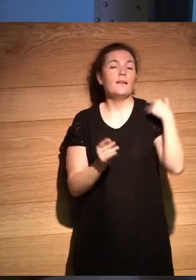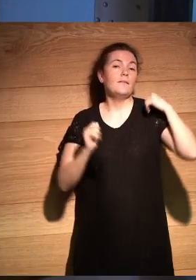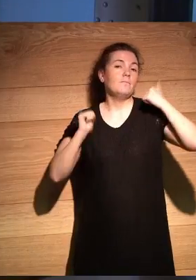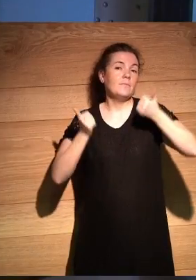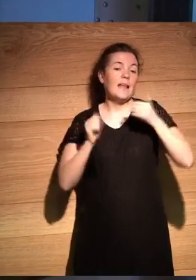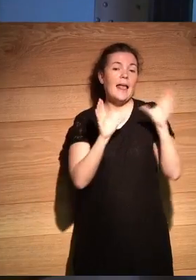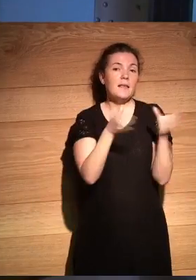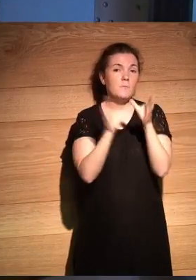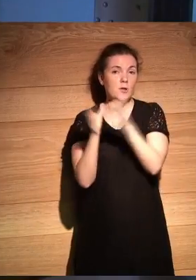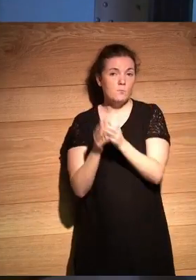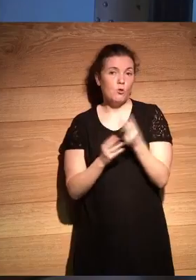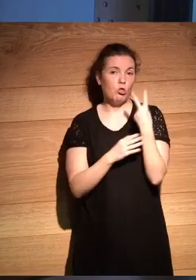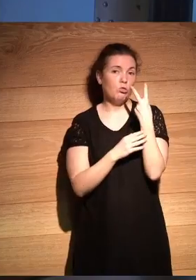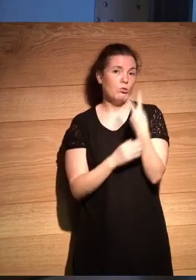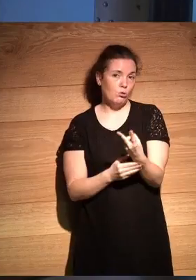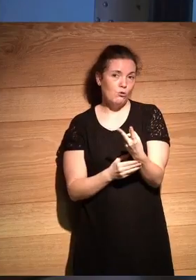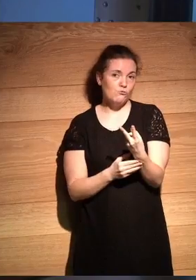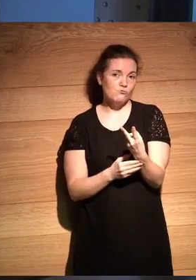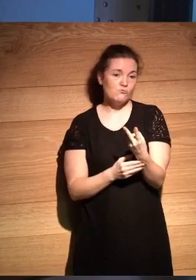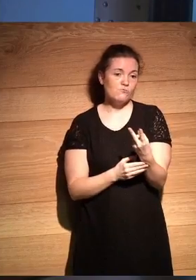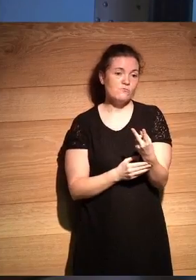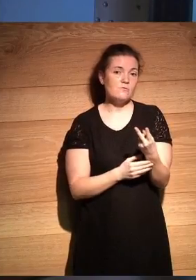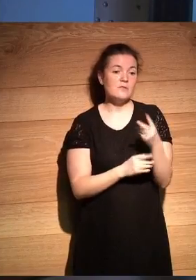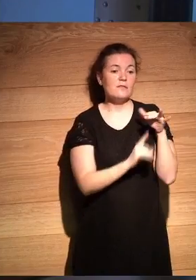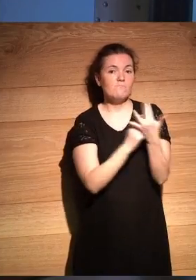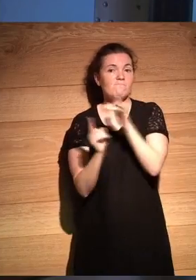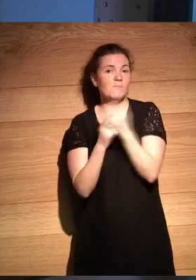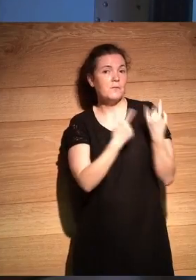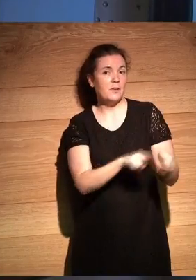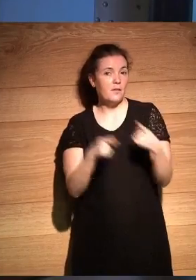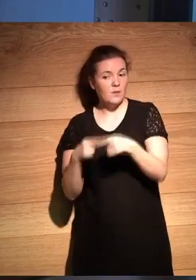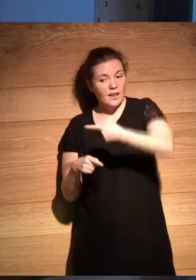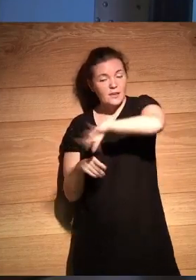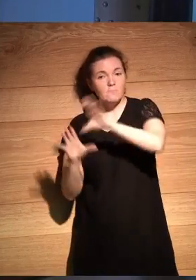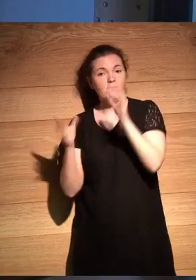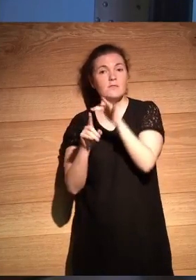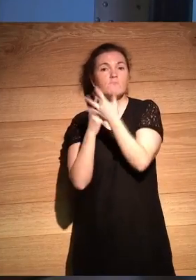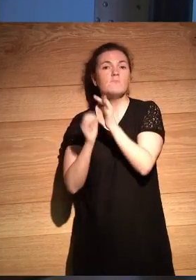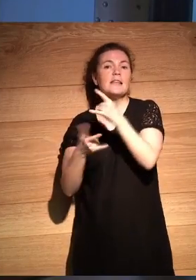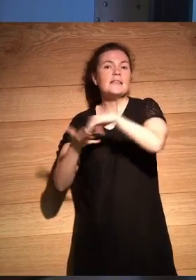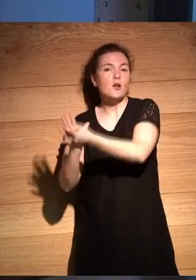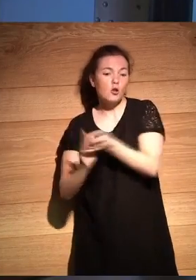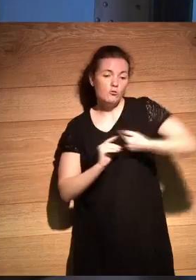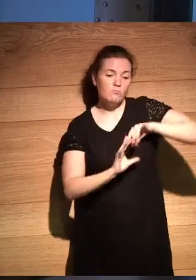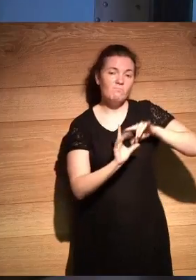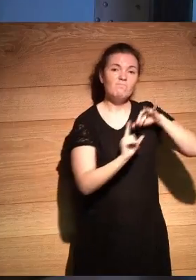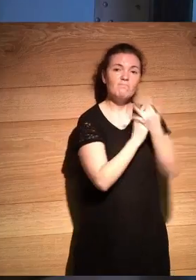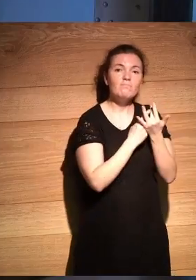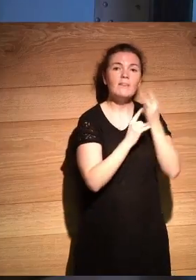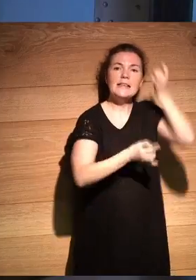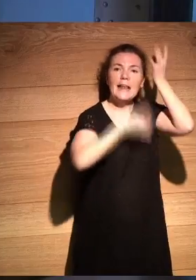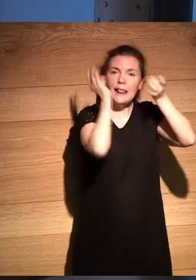éramos dos equipos que venimos de entornos totalmente diferentes ellos un entorno más tecnológico nosotros de un entorno más creativo